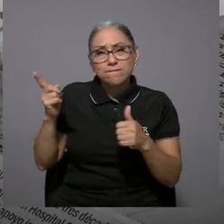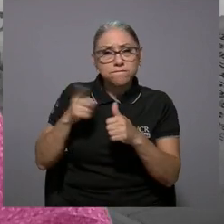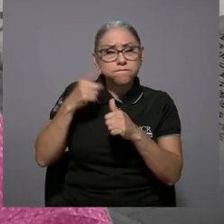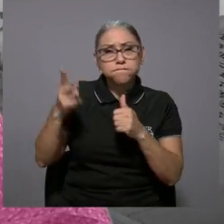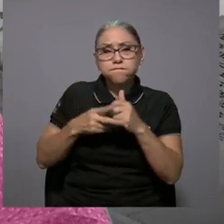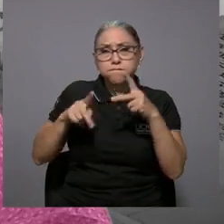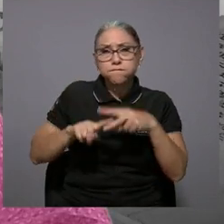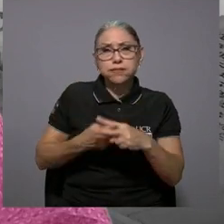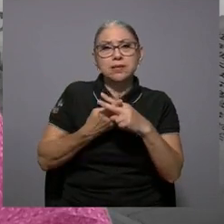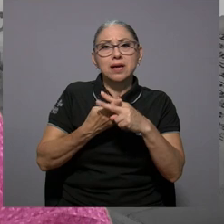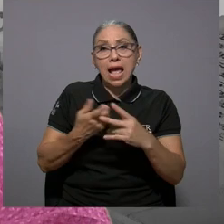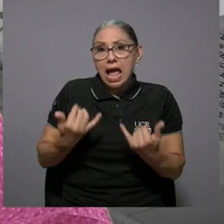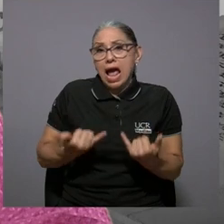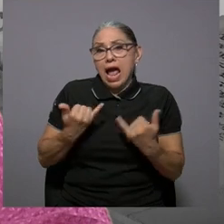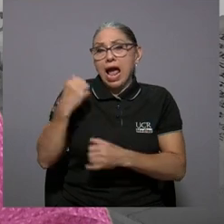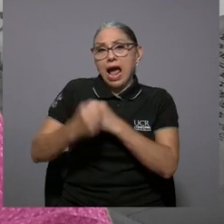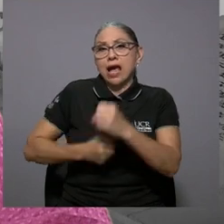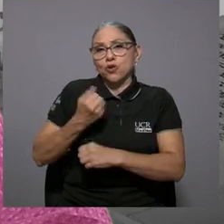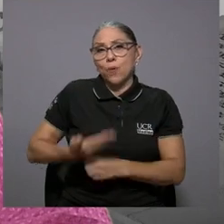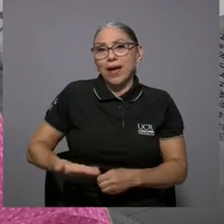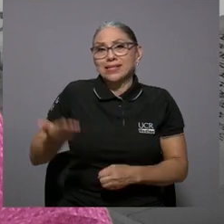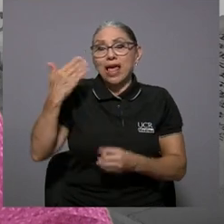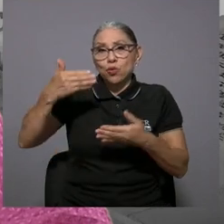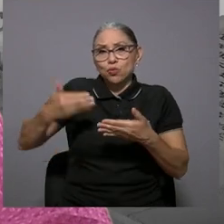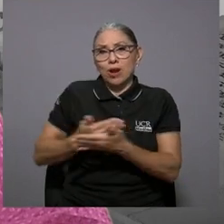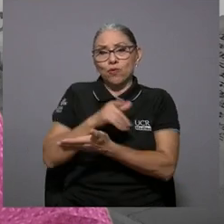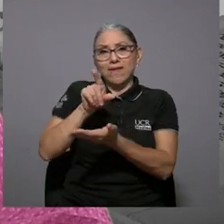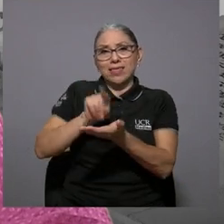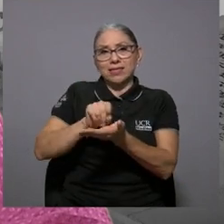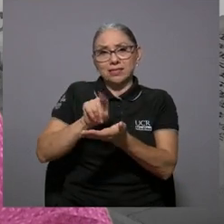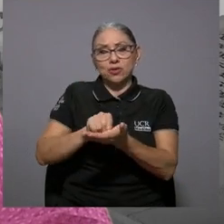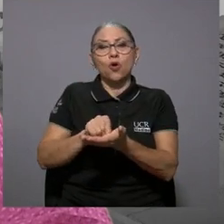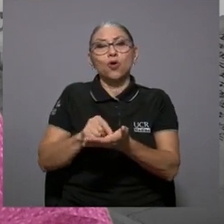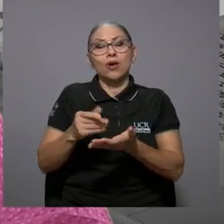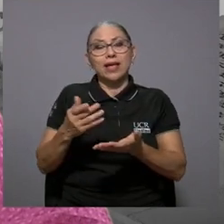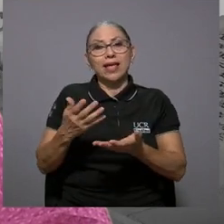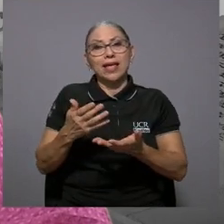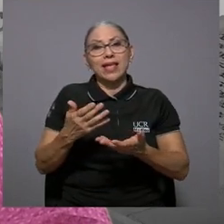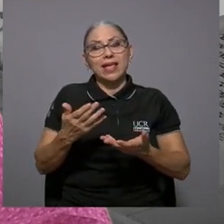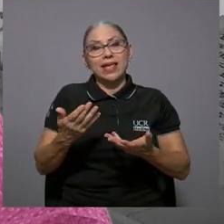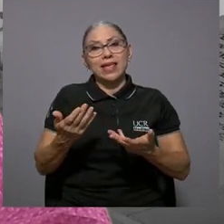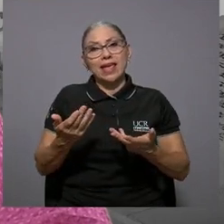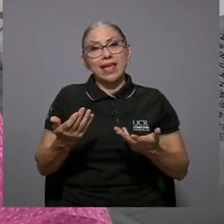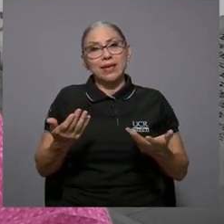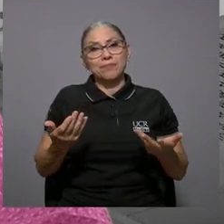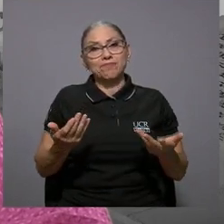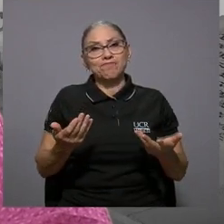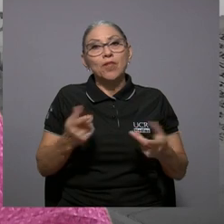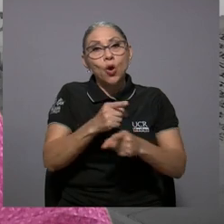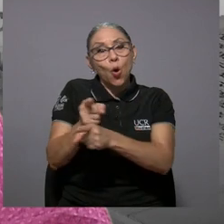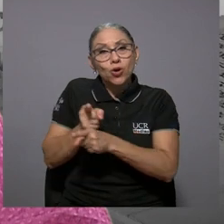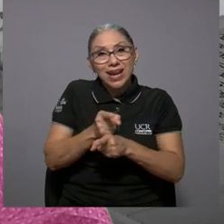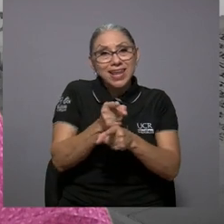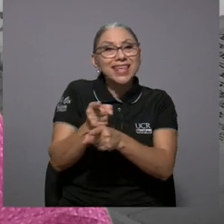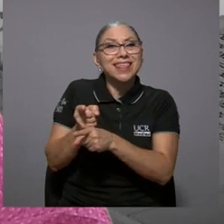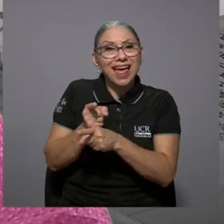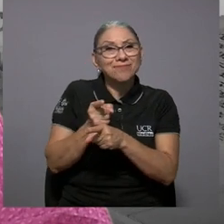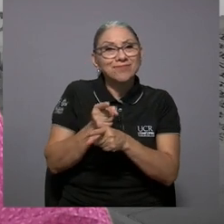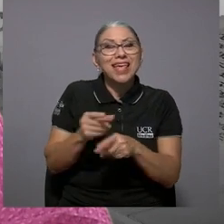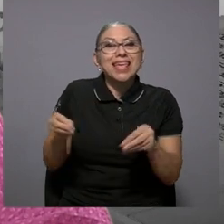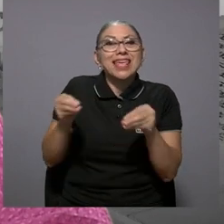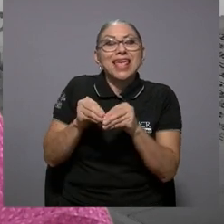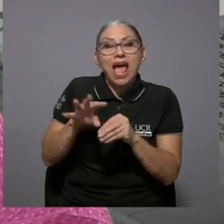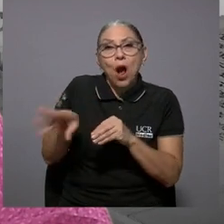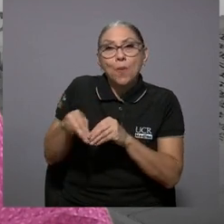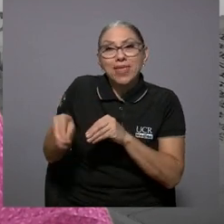yo creo que fue pionera incluso ahora el año pasado saqué una nueva edición que es